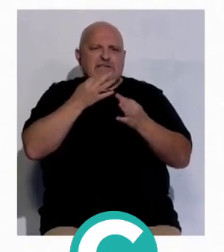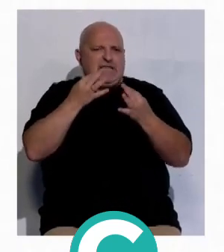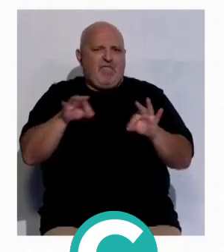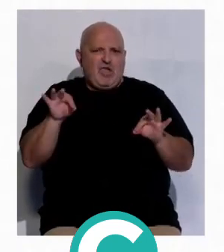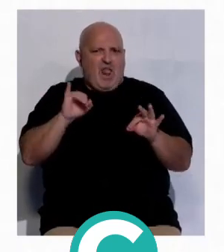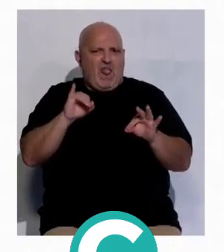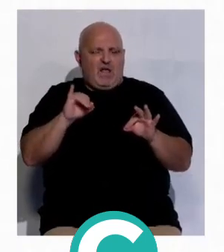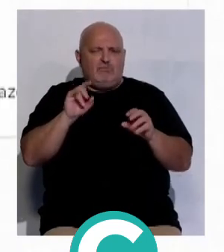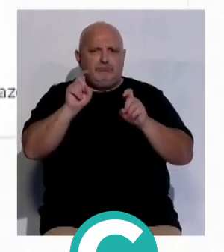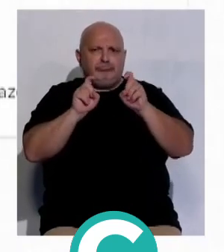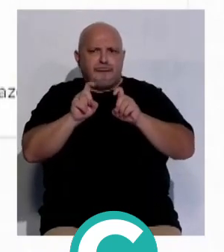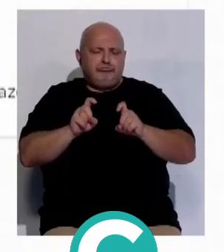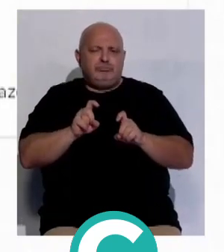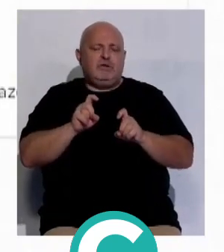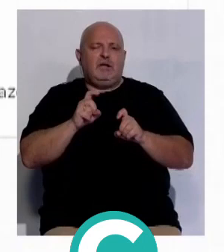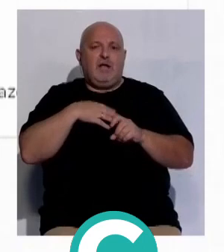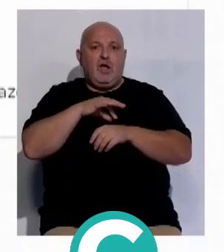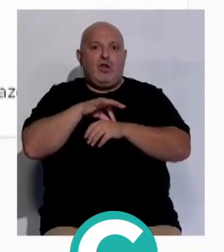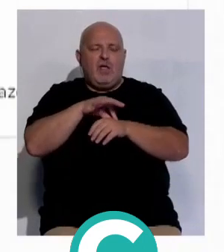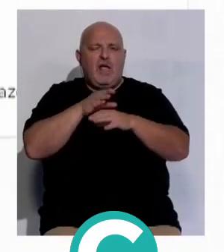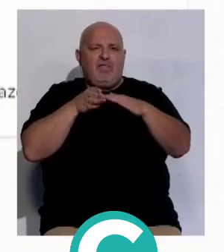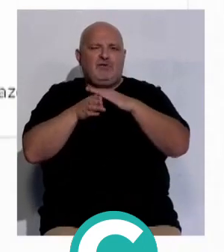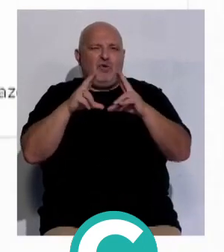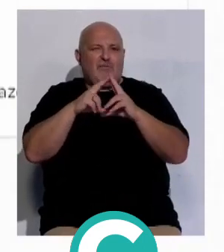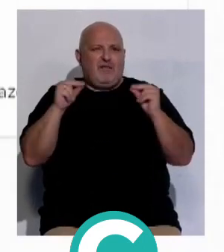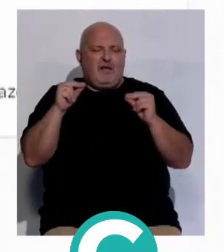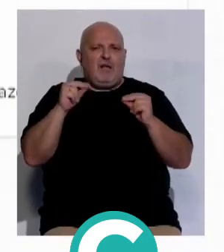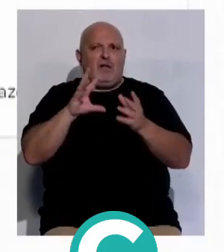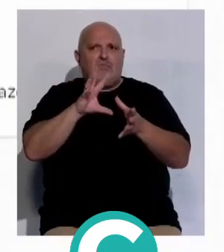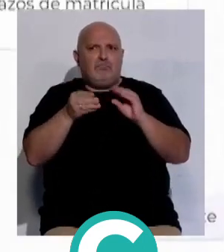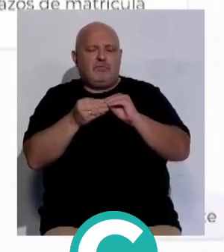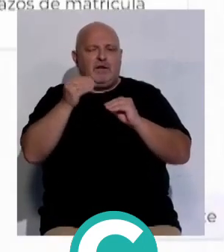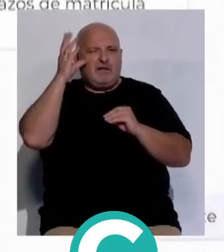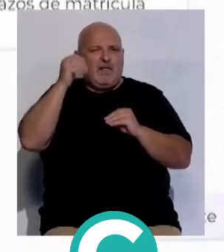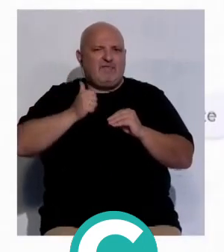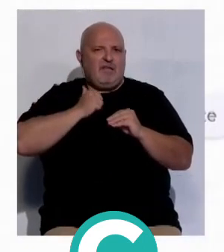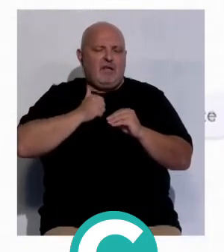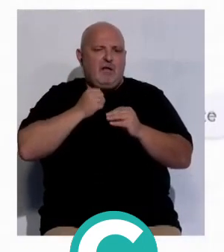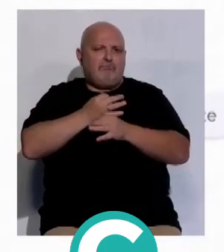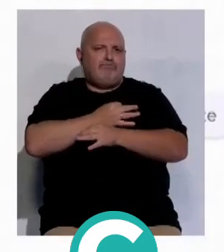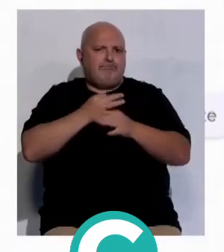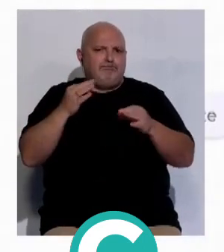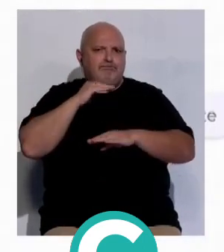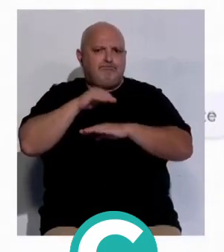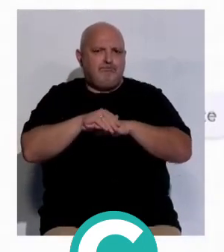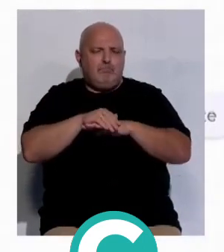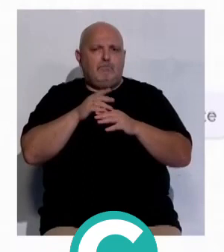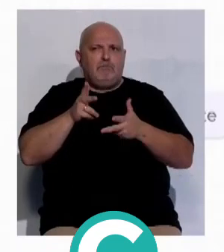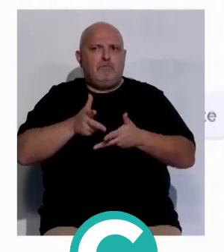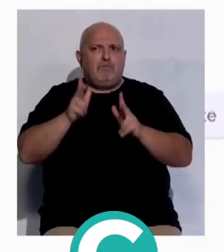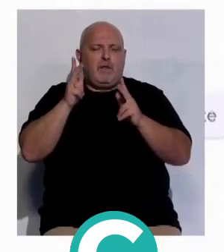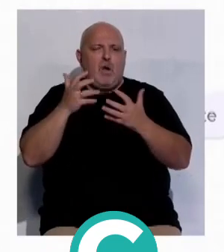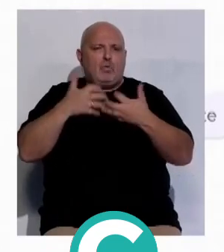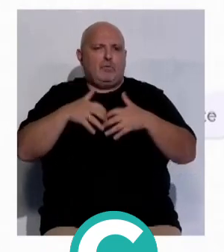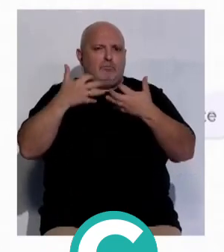potente que permite a los responsables de orientación y acceso a la UCA aplicar la inteligencia artificial de manera efectiva y eficiente, permitiendo la